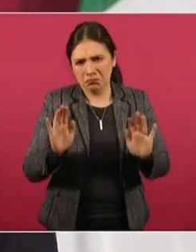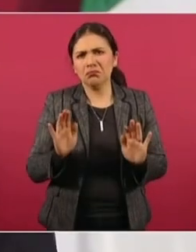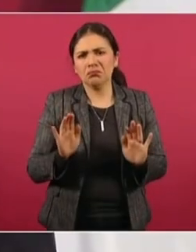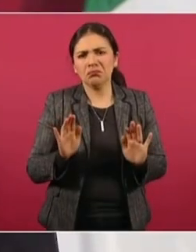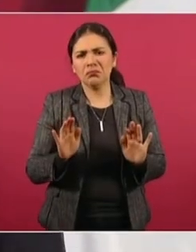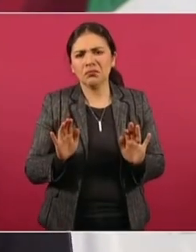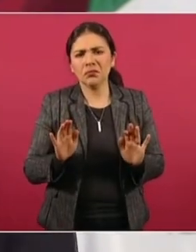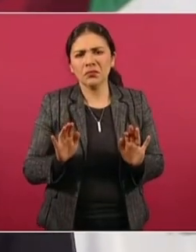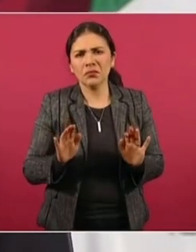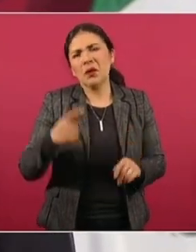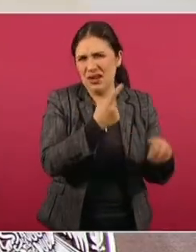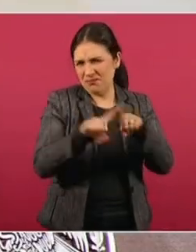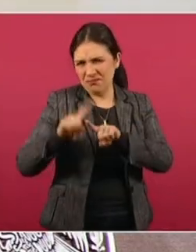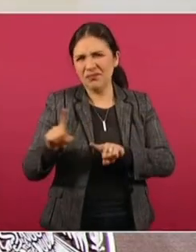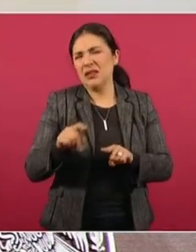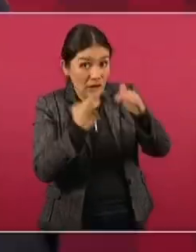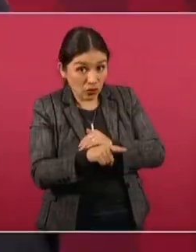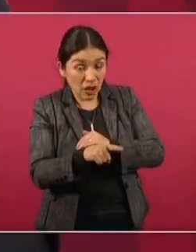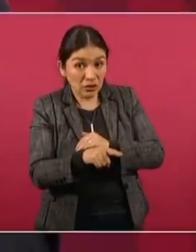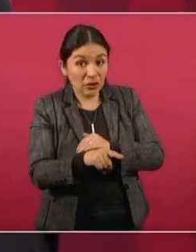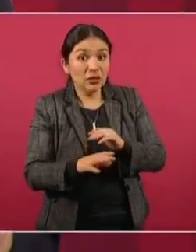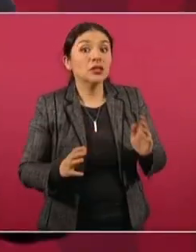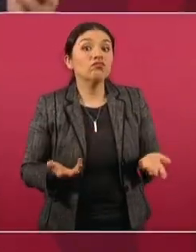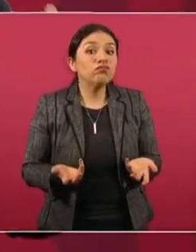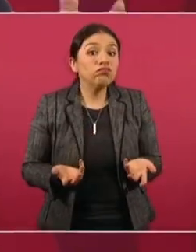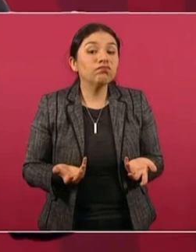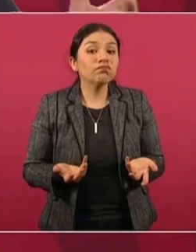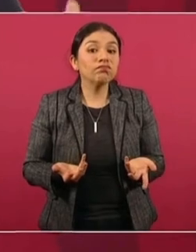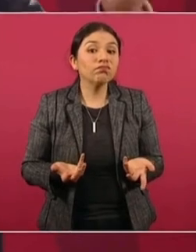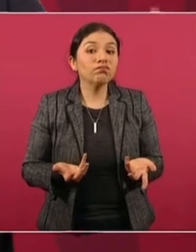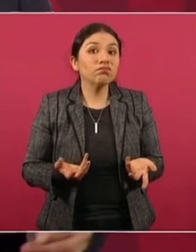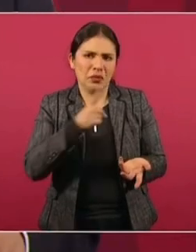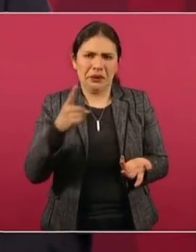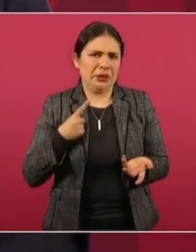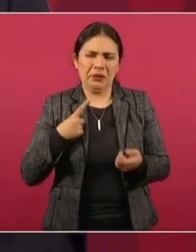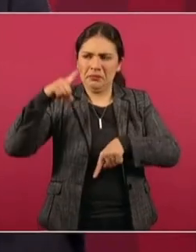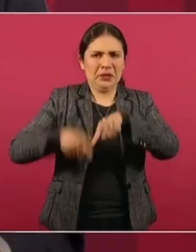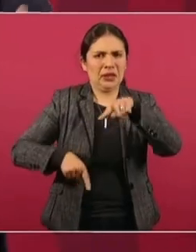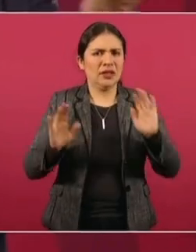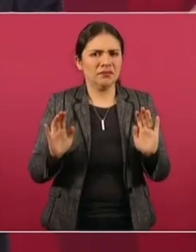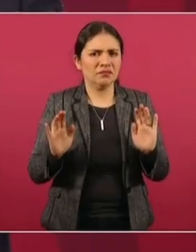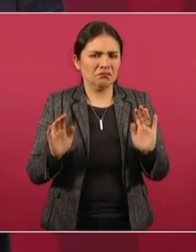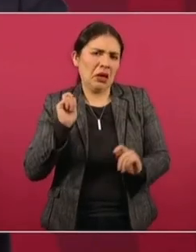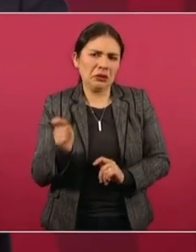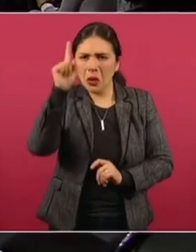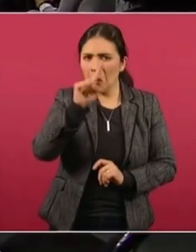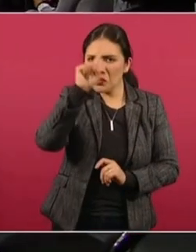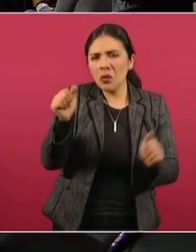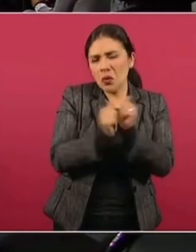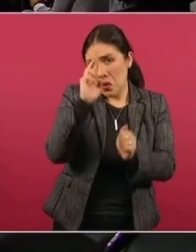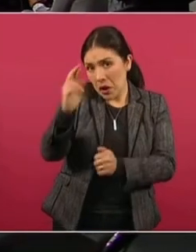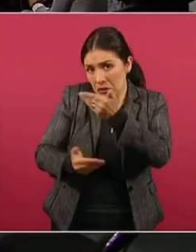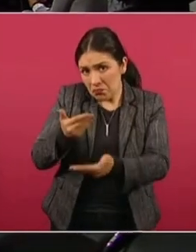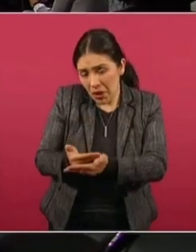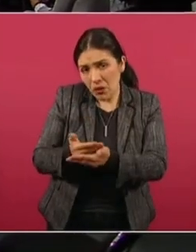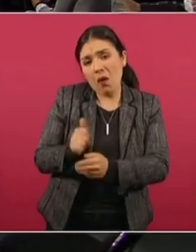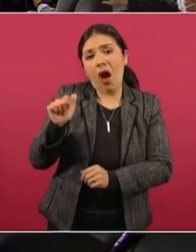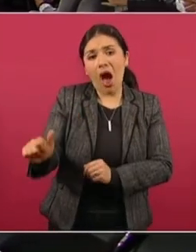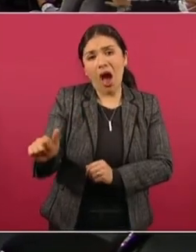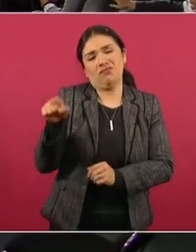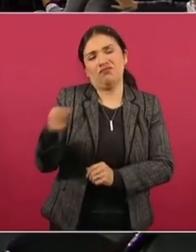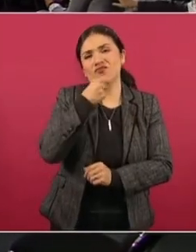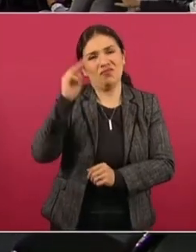por difamación, calumnias, pues que las quiten. Sería una recomendación respetuosa que yo le daría